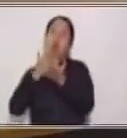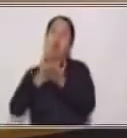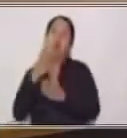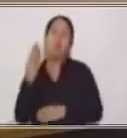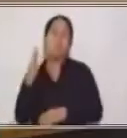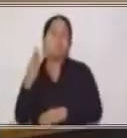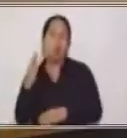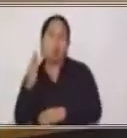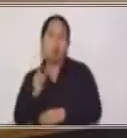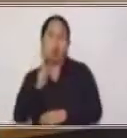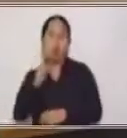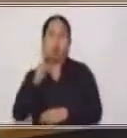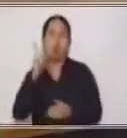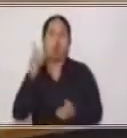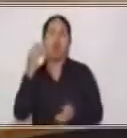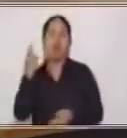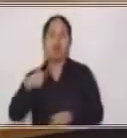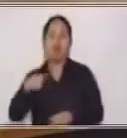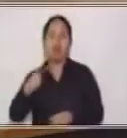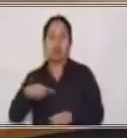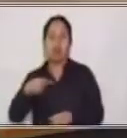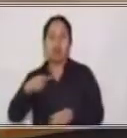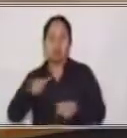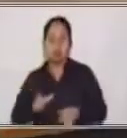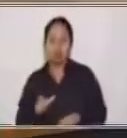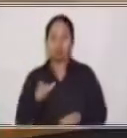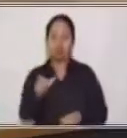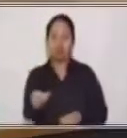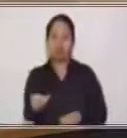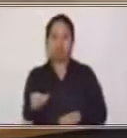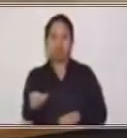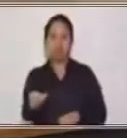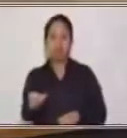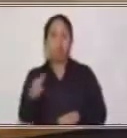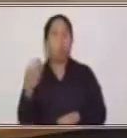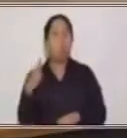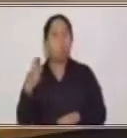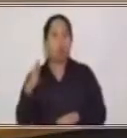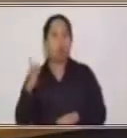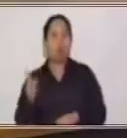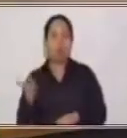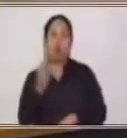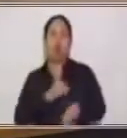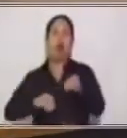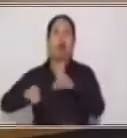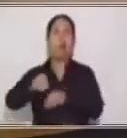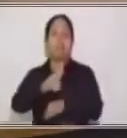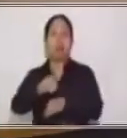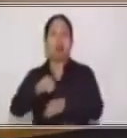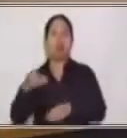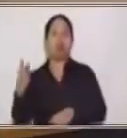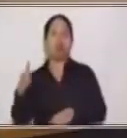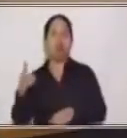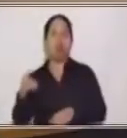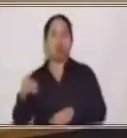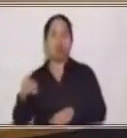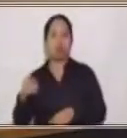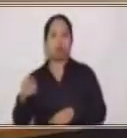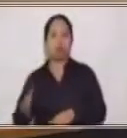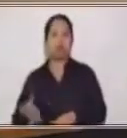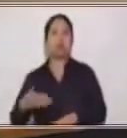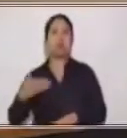entregabas un quetzal, en un banco por ejemplo, y lo querías cambiar a dólar, y te entregaban 99